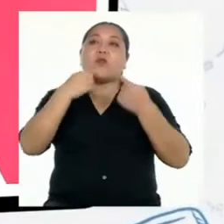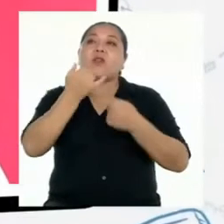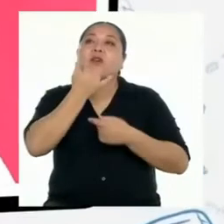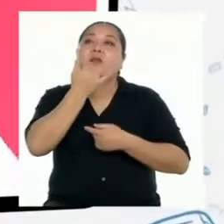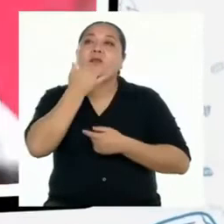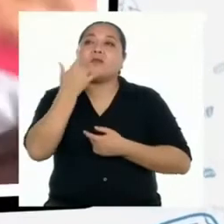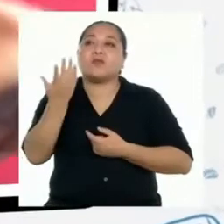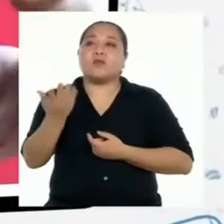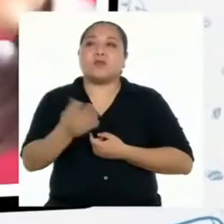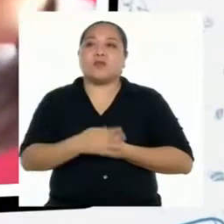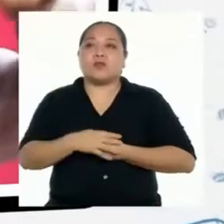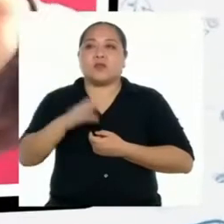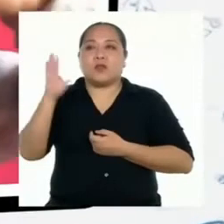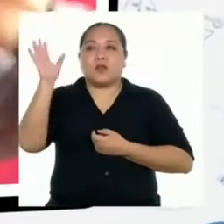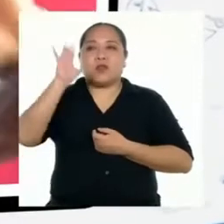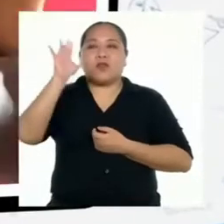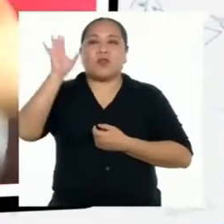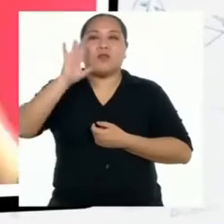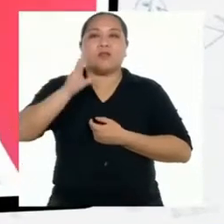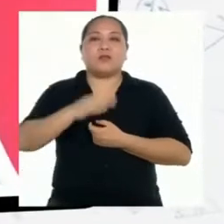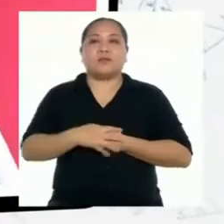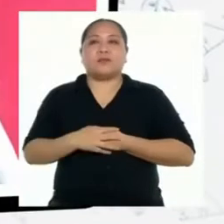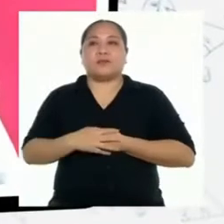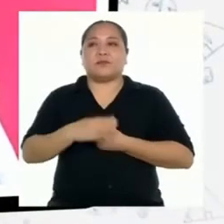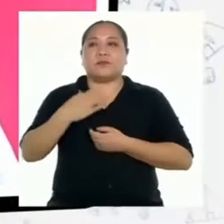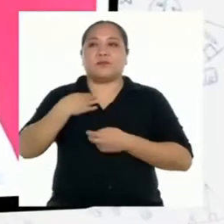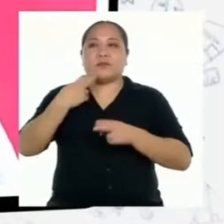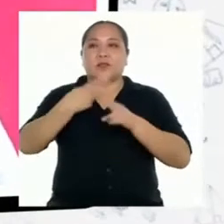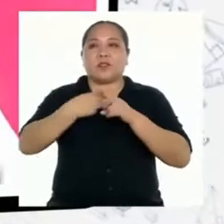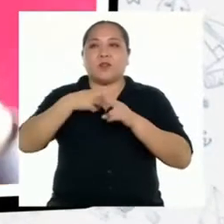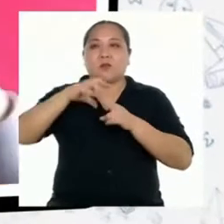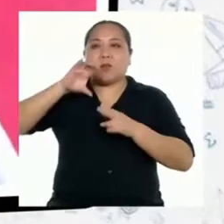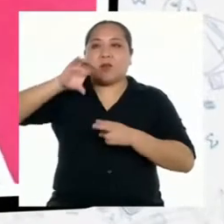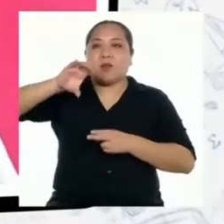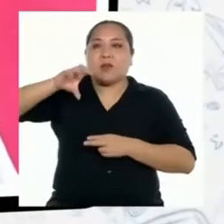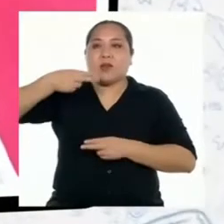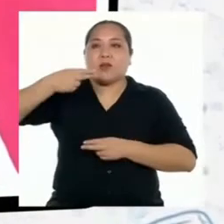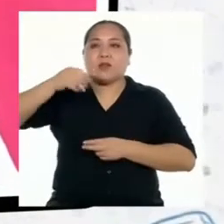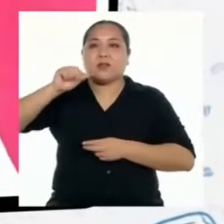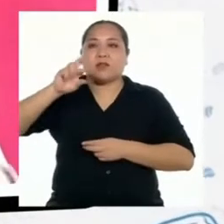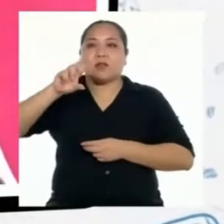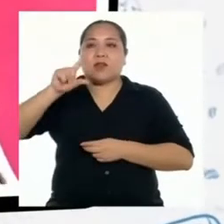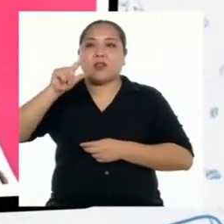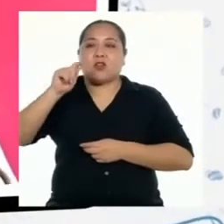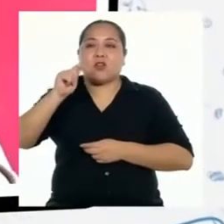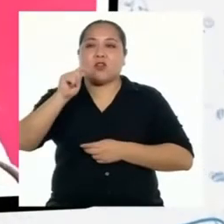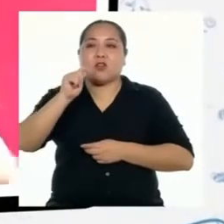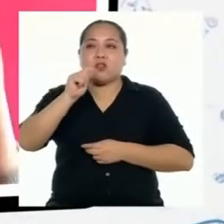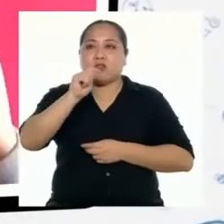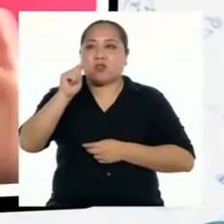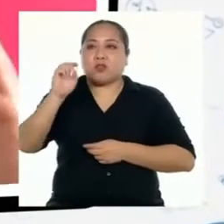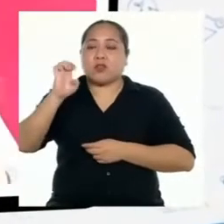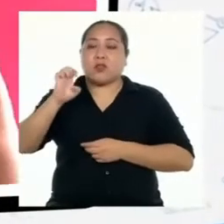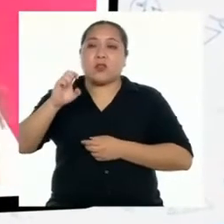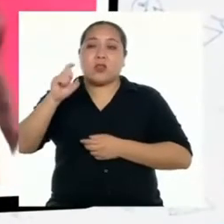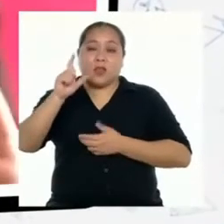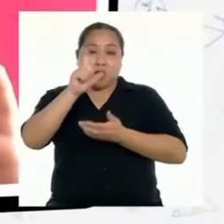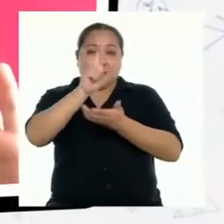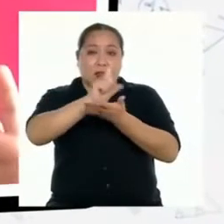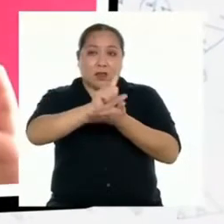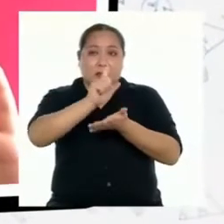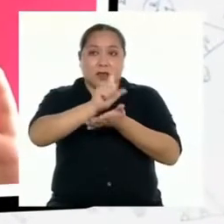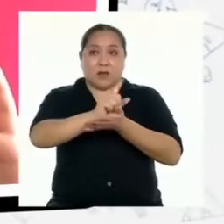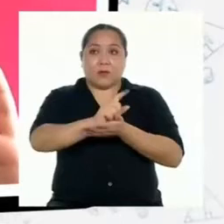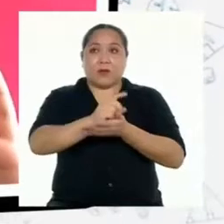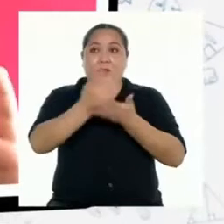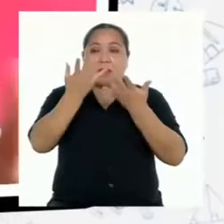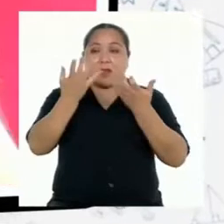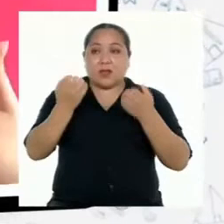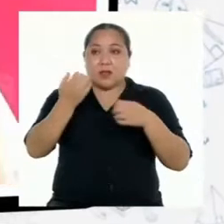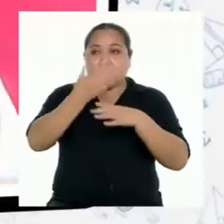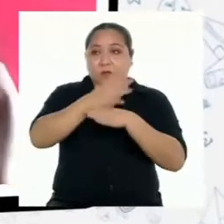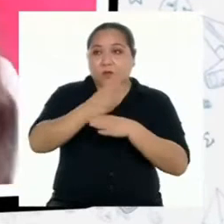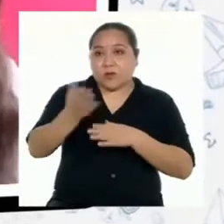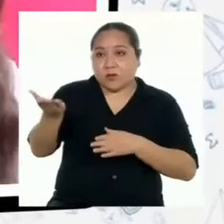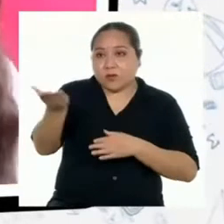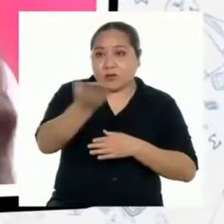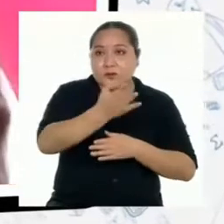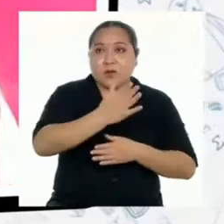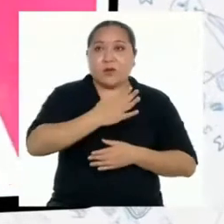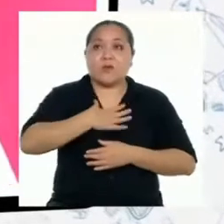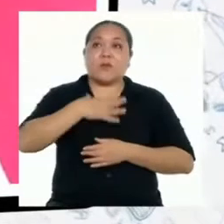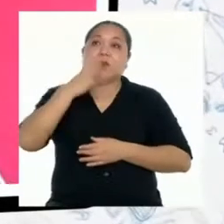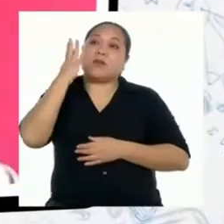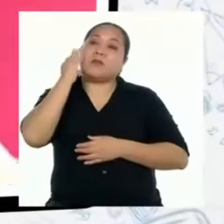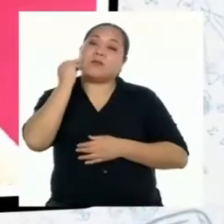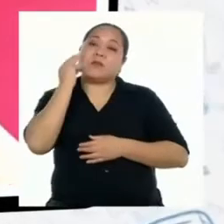Hola, soy Charlotte, la ciudad de Lima, y quería compartir con ustedes mi